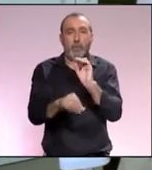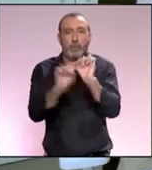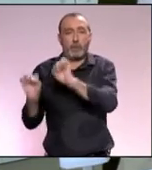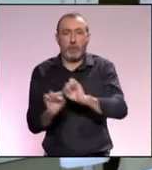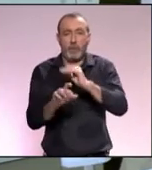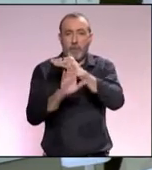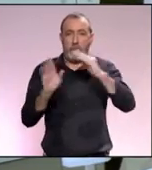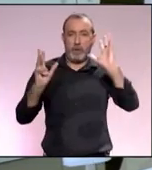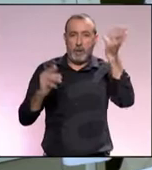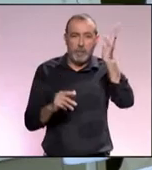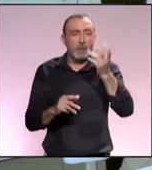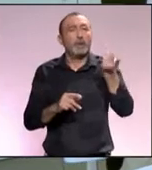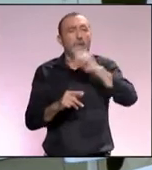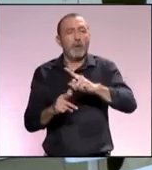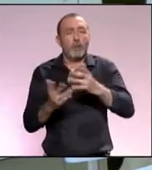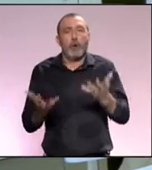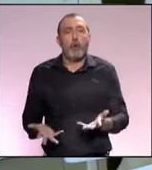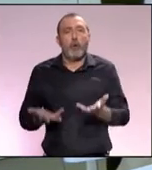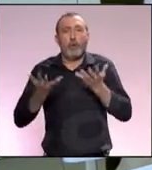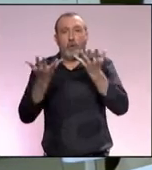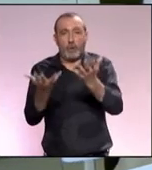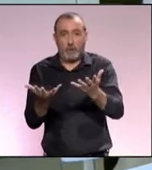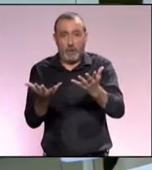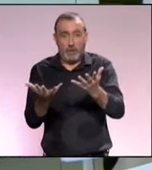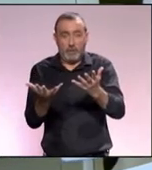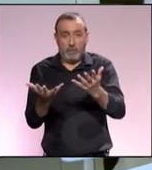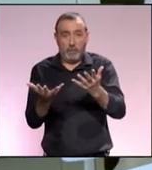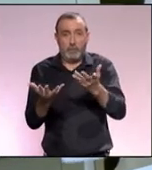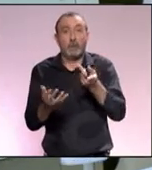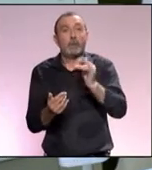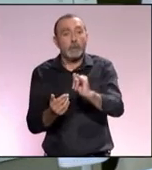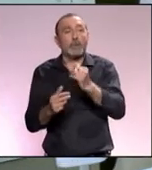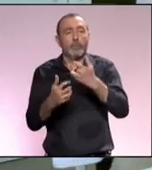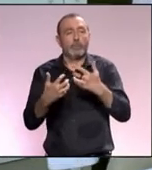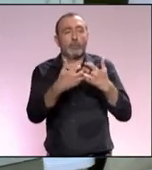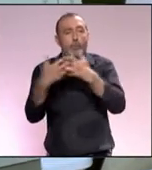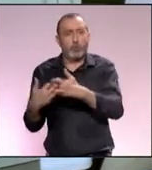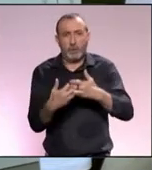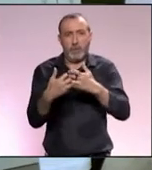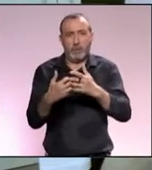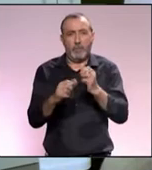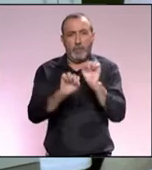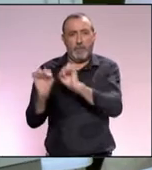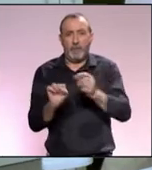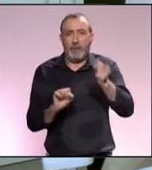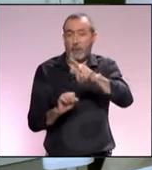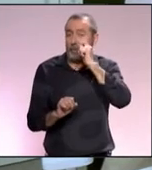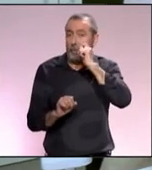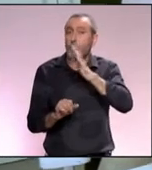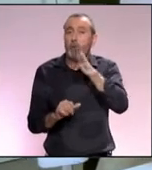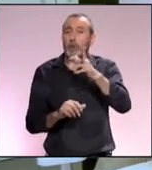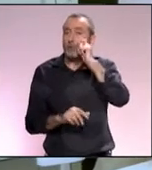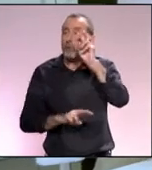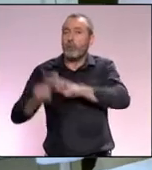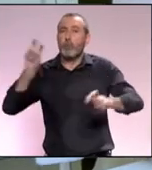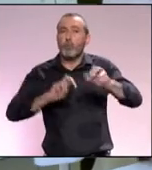y con la posibilidad de ofertar y de luchar por ese turista que cada vez busca